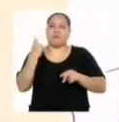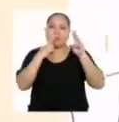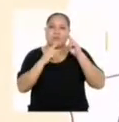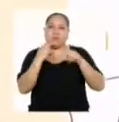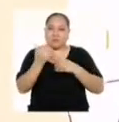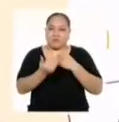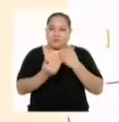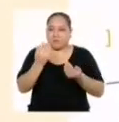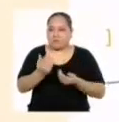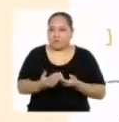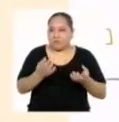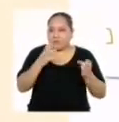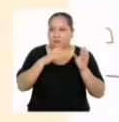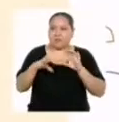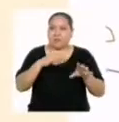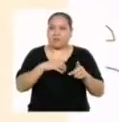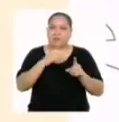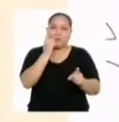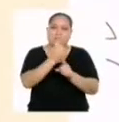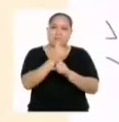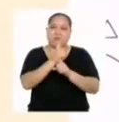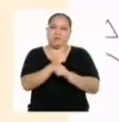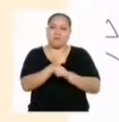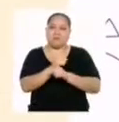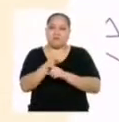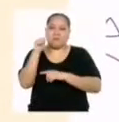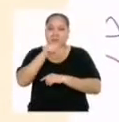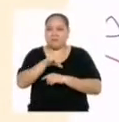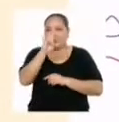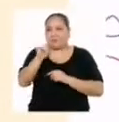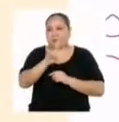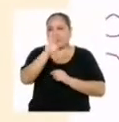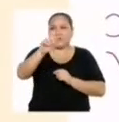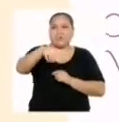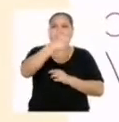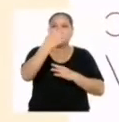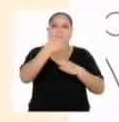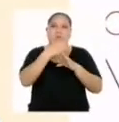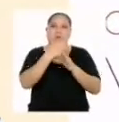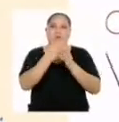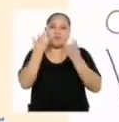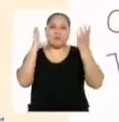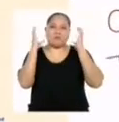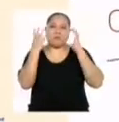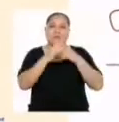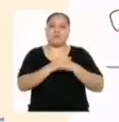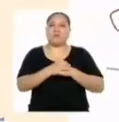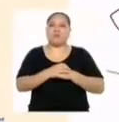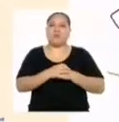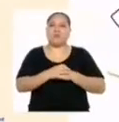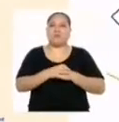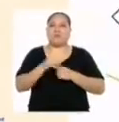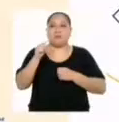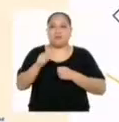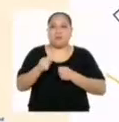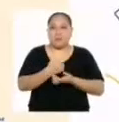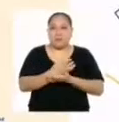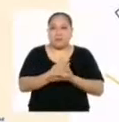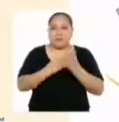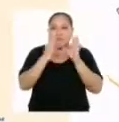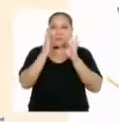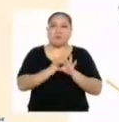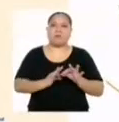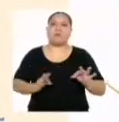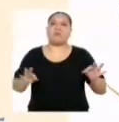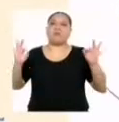procedimiento realizado es correcto, si la estrategia empleada se puede usar en otras situaciones similares. Por lo tanto, esta fase